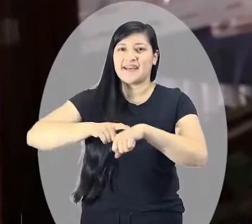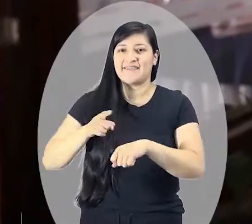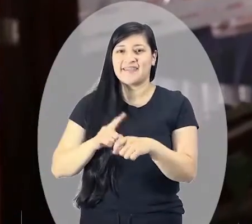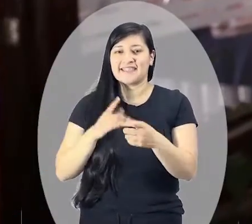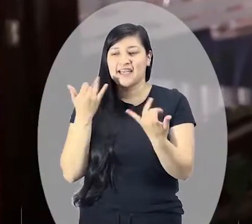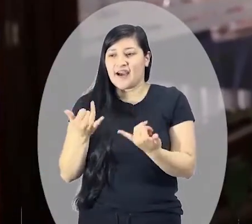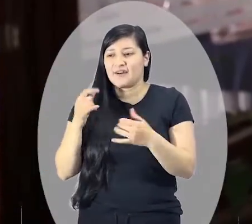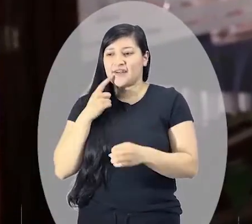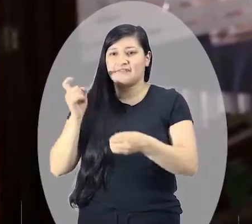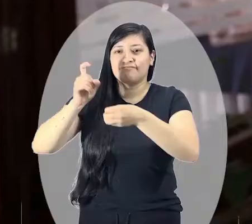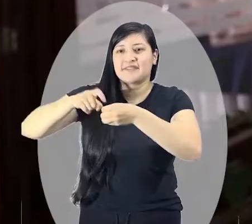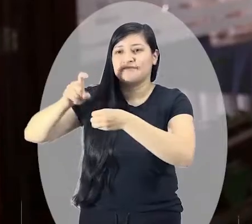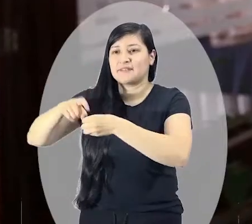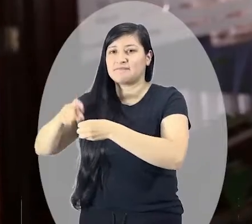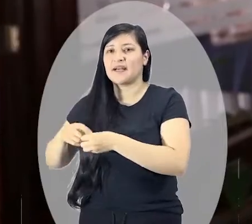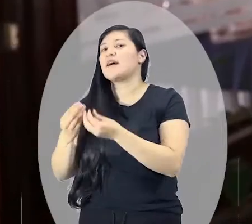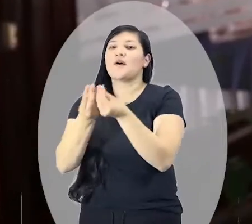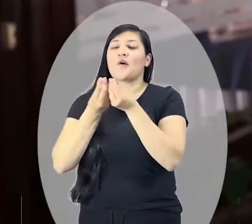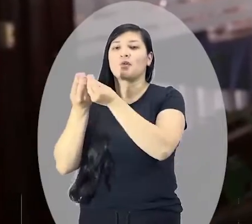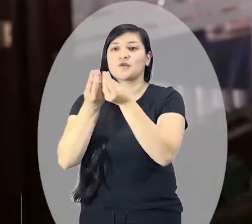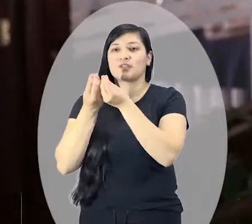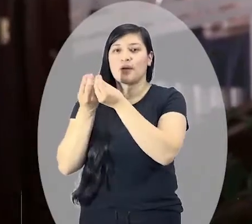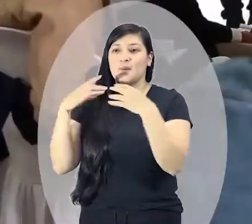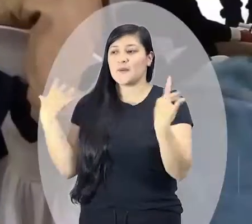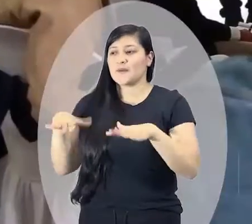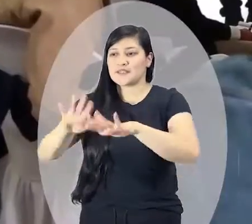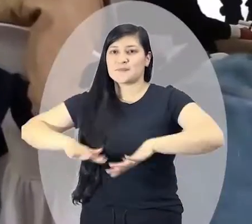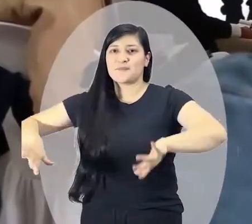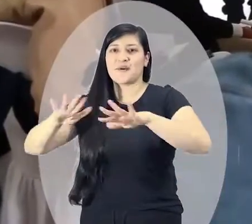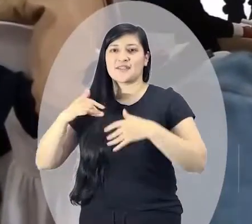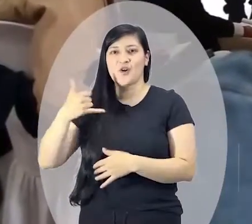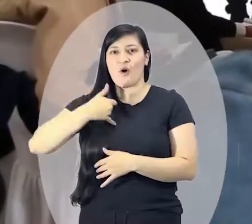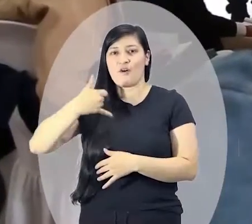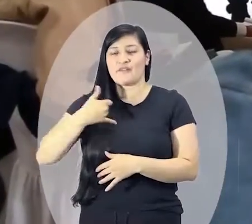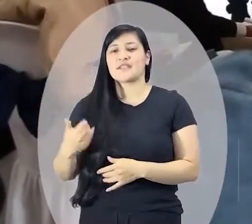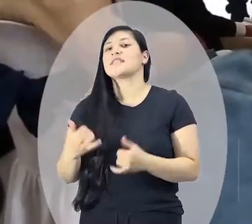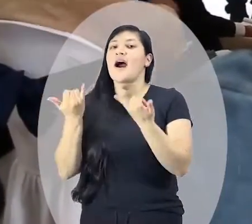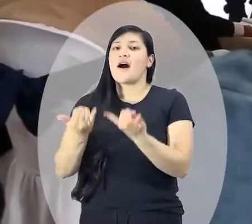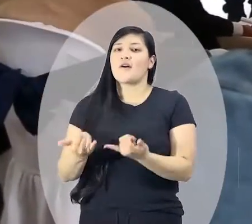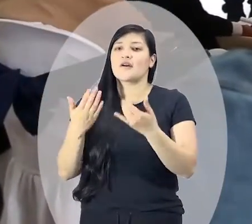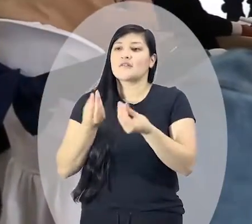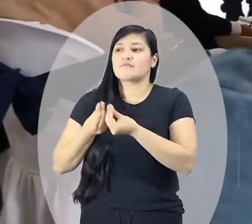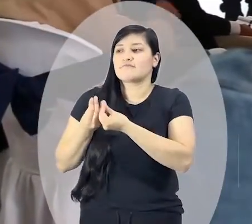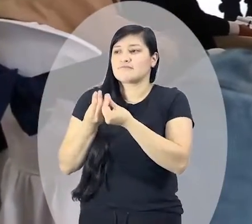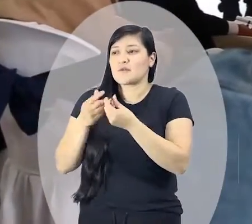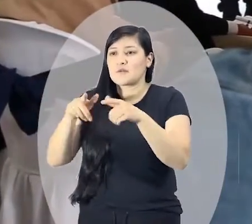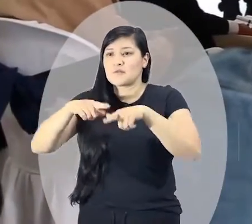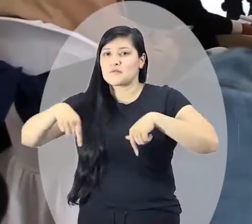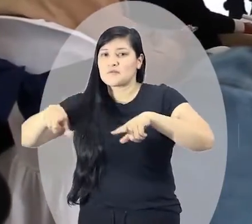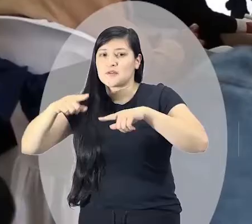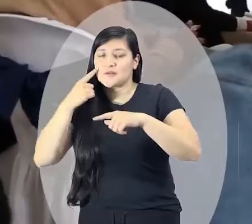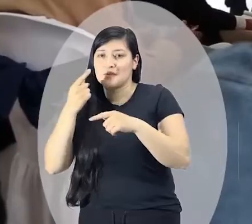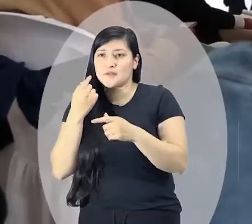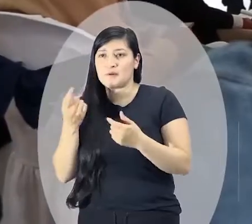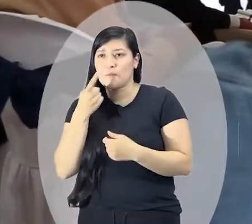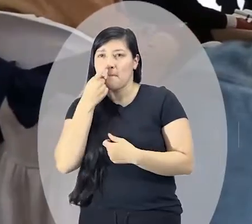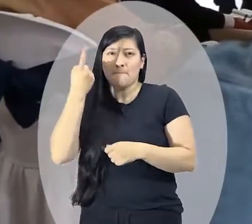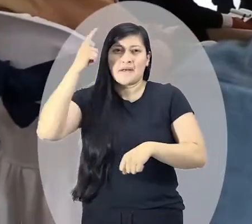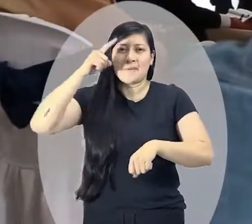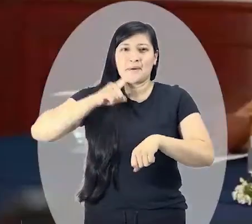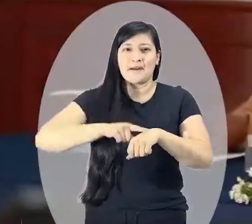esta clase de espacios para los jóvenes. Primero, que es un espacio donde nosotros los jóvenes estamos llegando